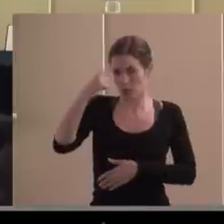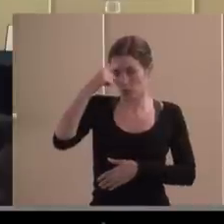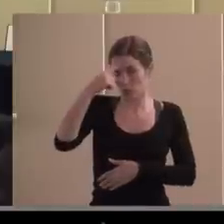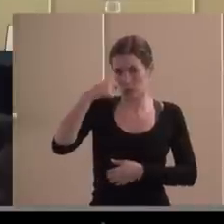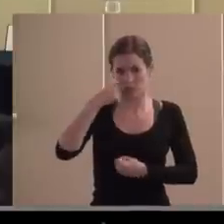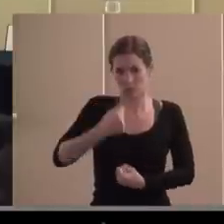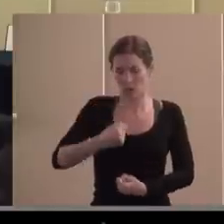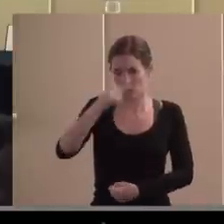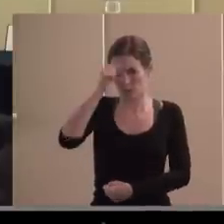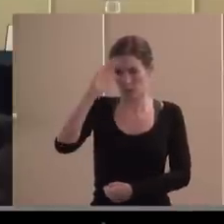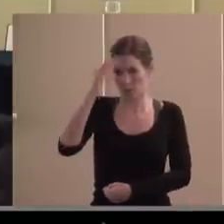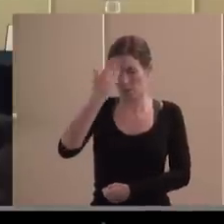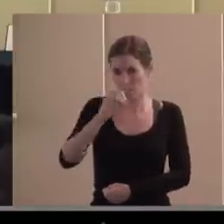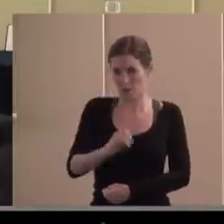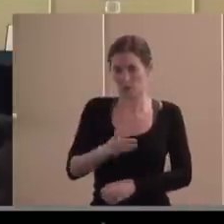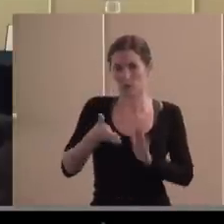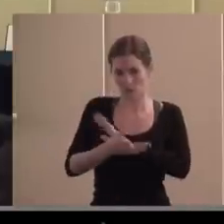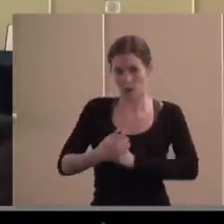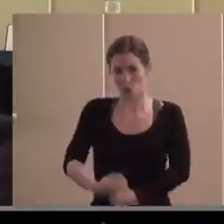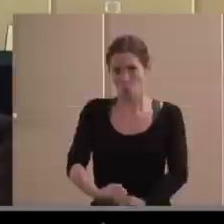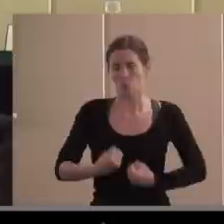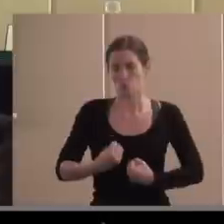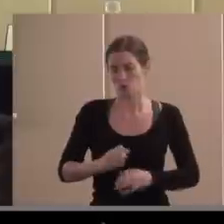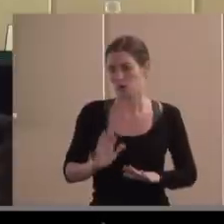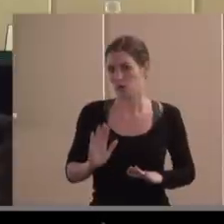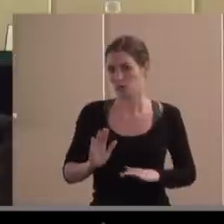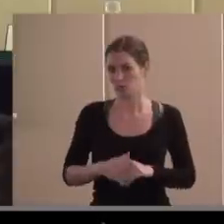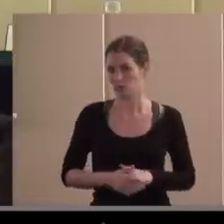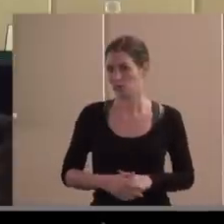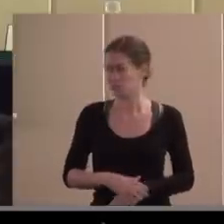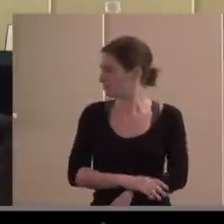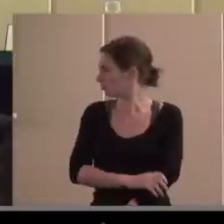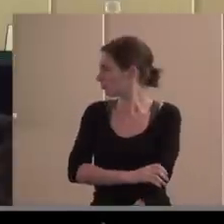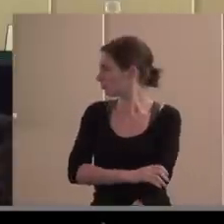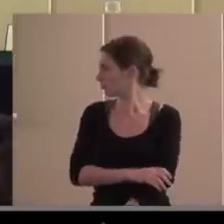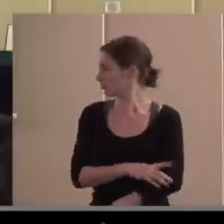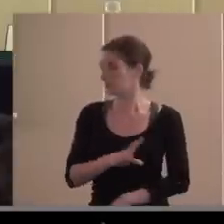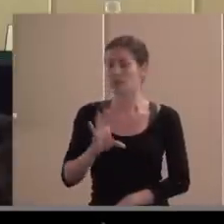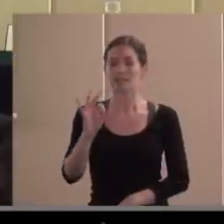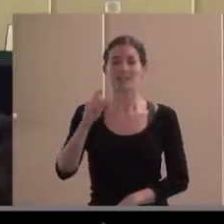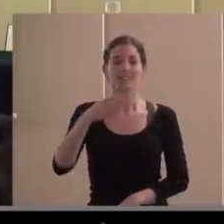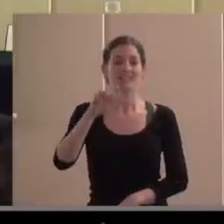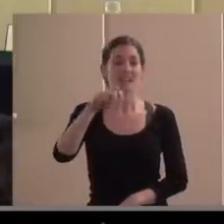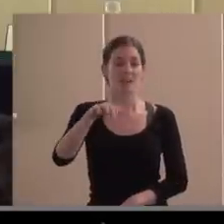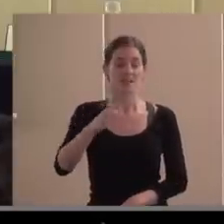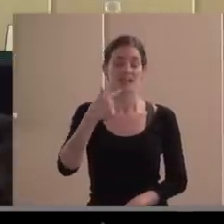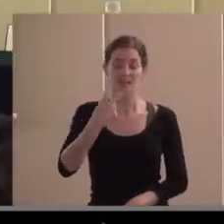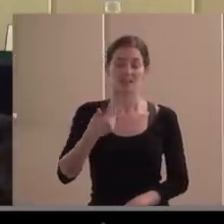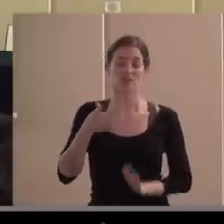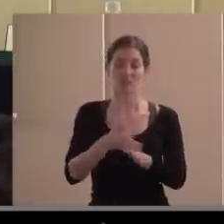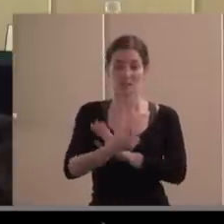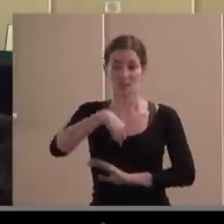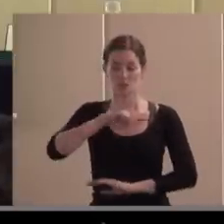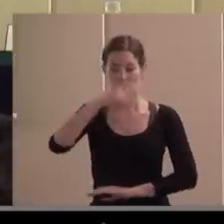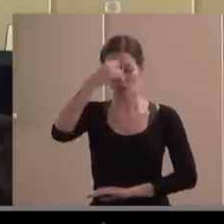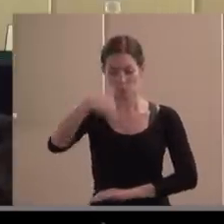es que somos fuertes y tenemos ciertas fortalezas. De ponernos los gorros adecuados en cada momento. Me parece que sí,